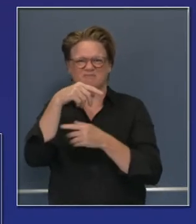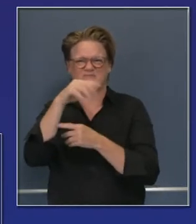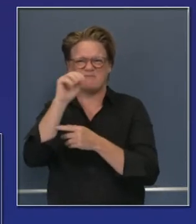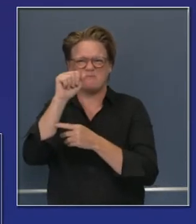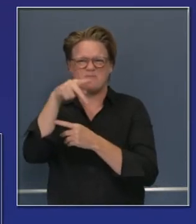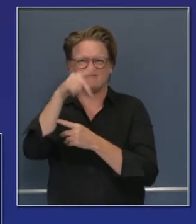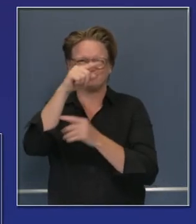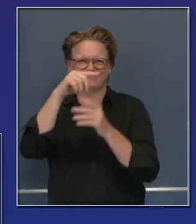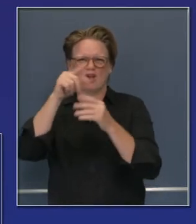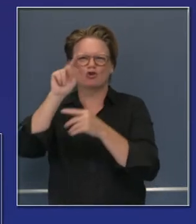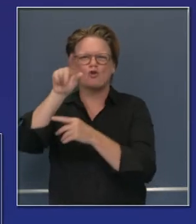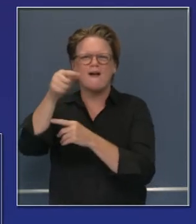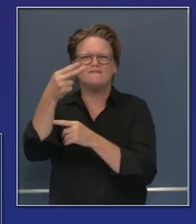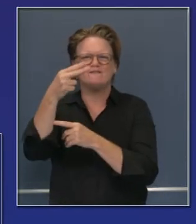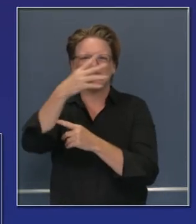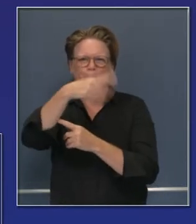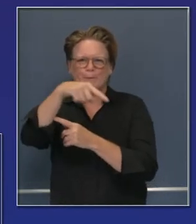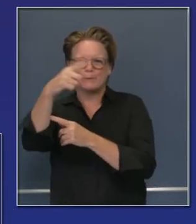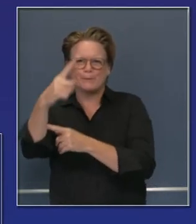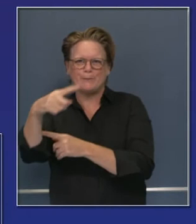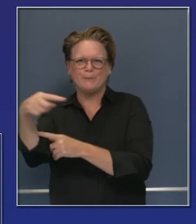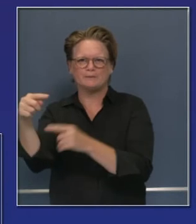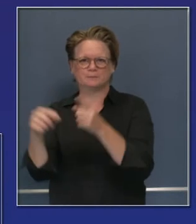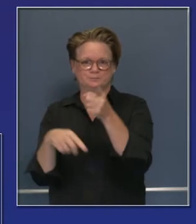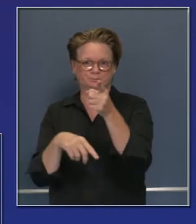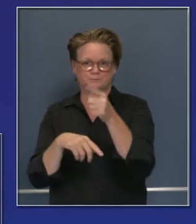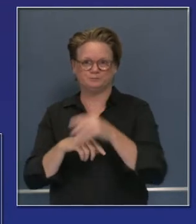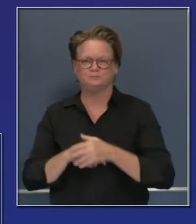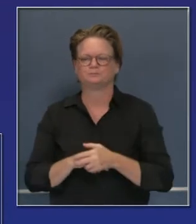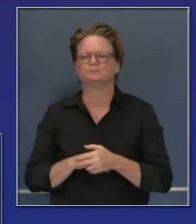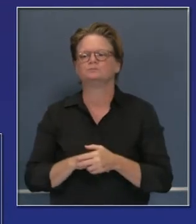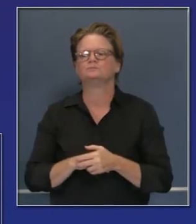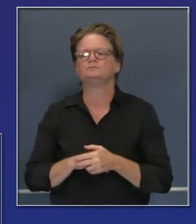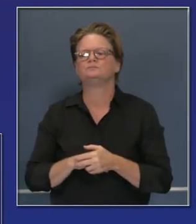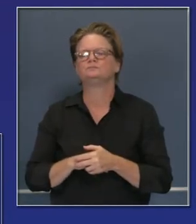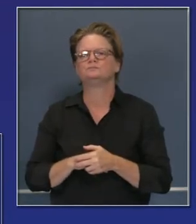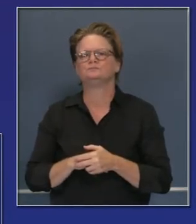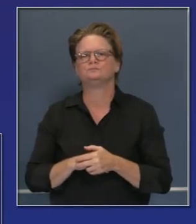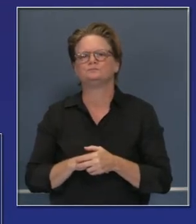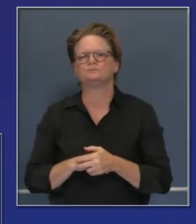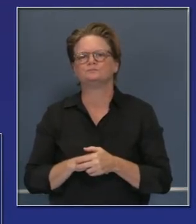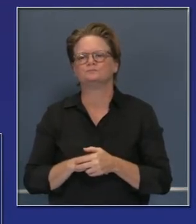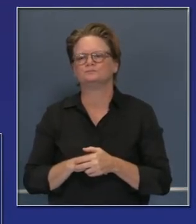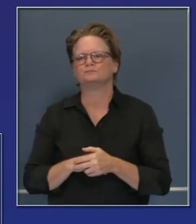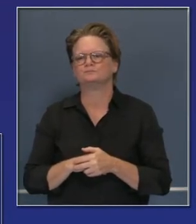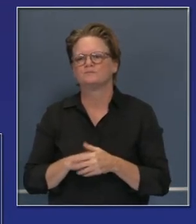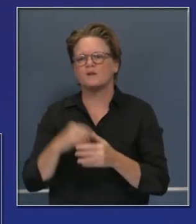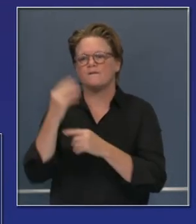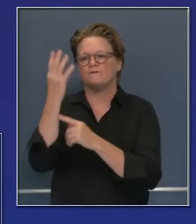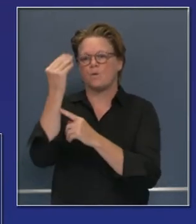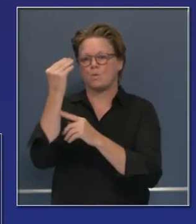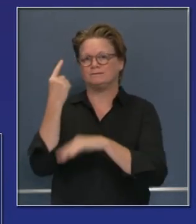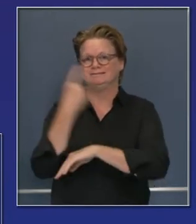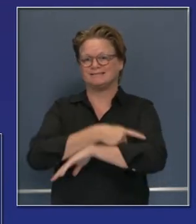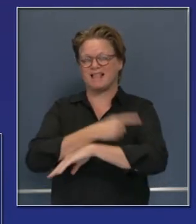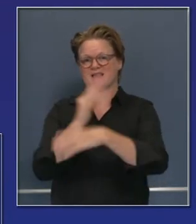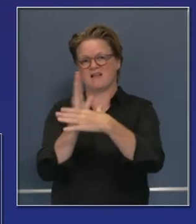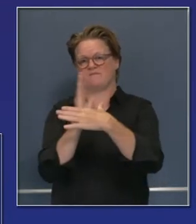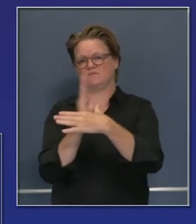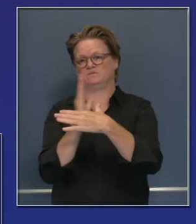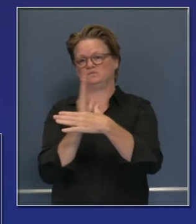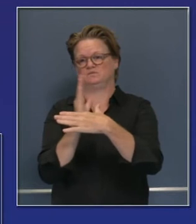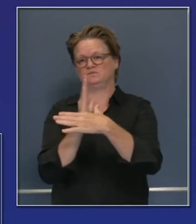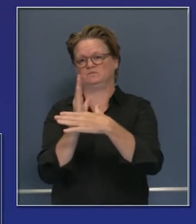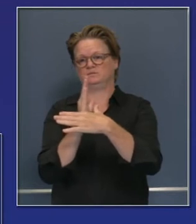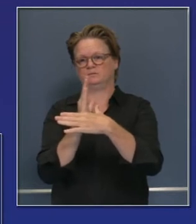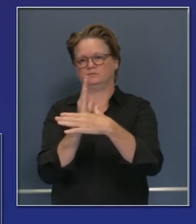días 5.8 de tasa de positividad a través de catorce días como muchos de